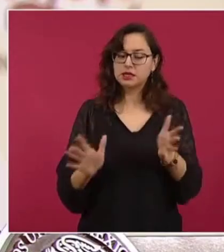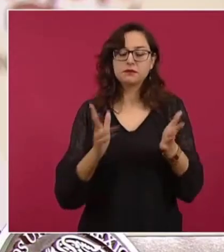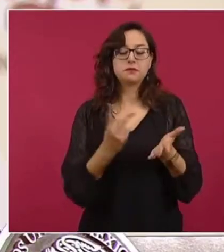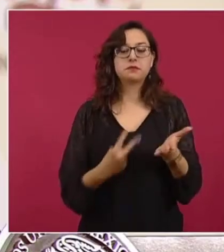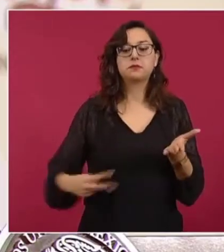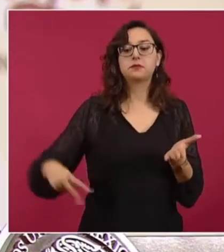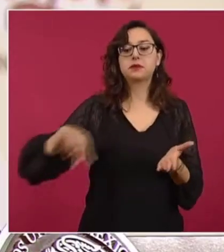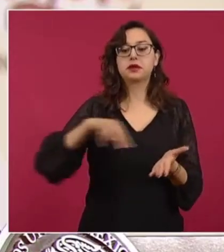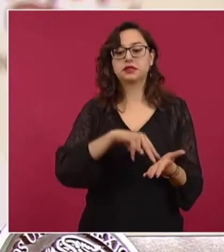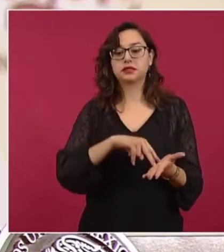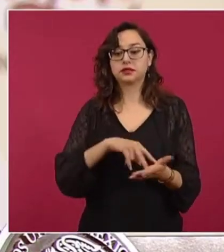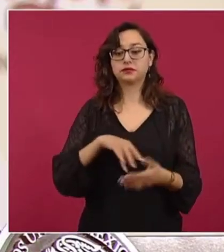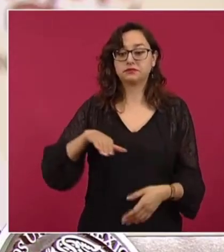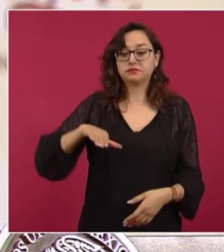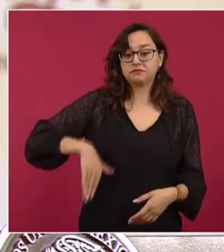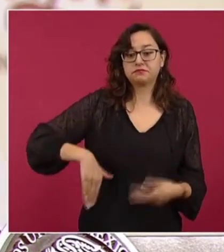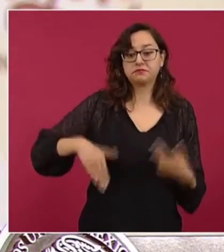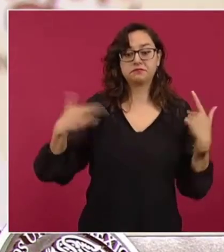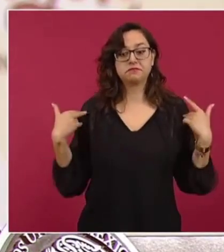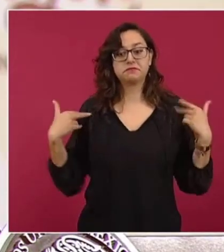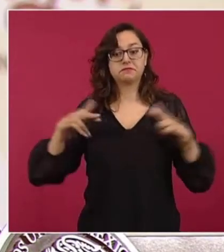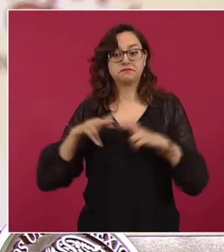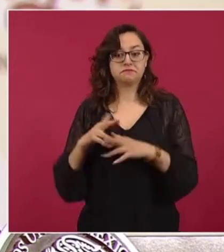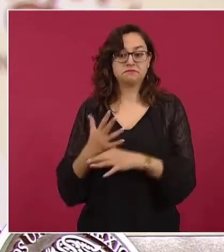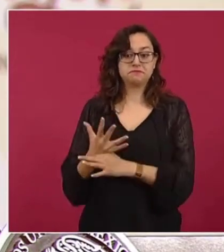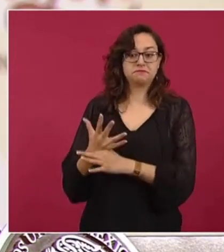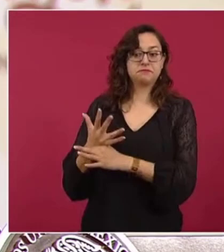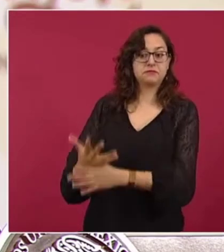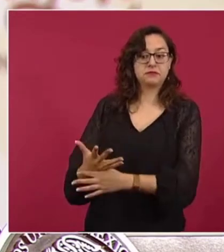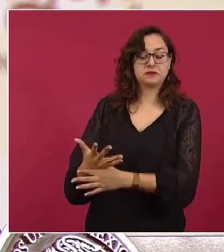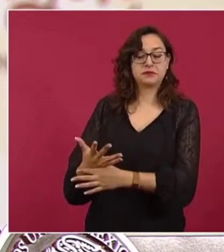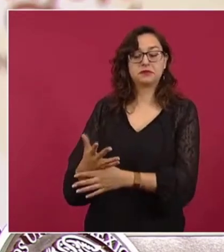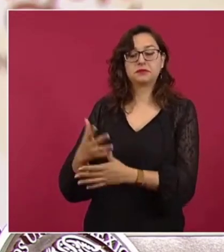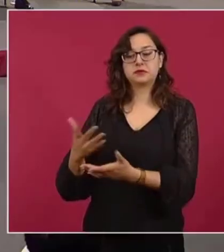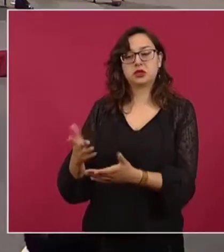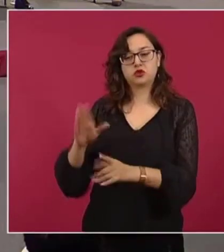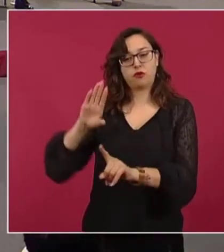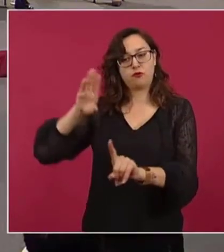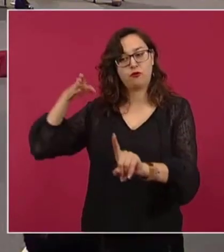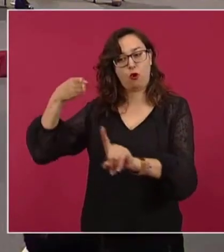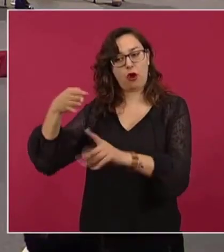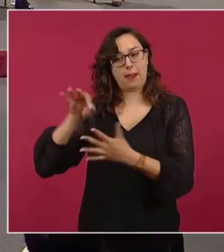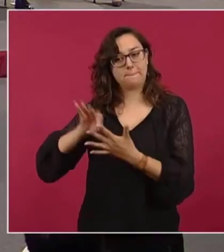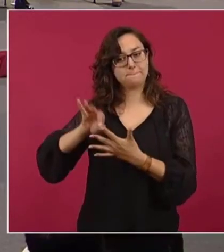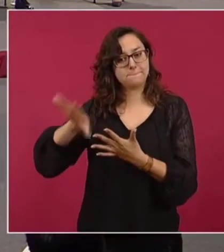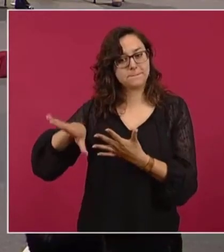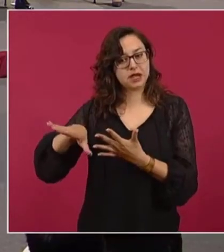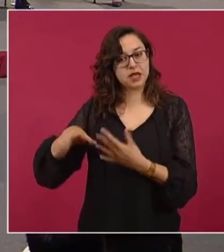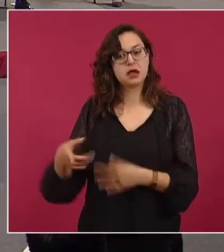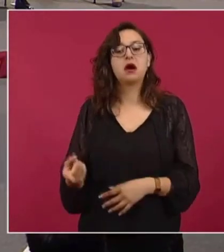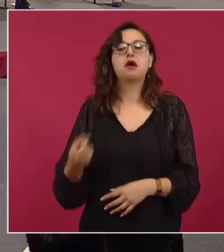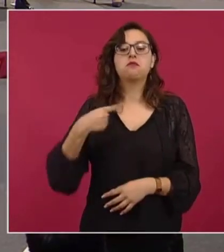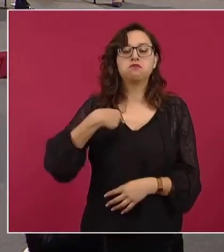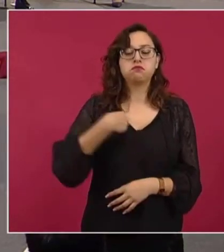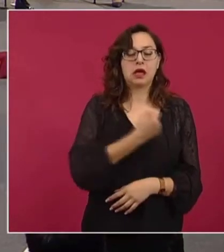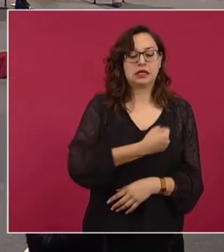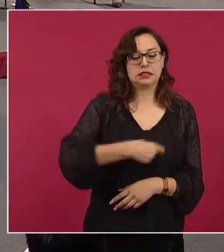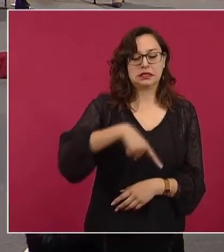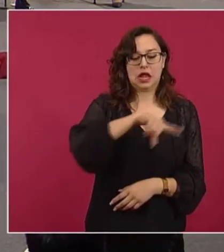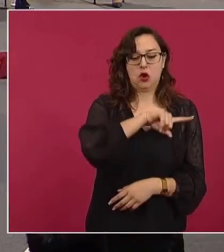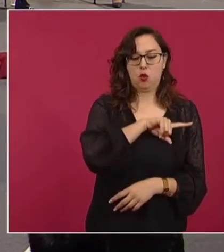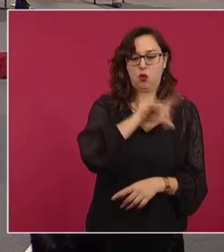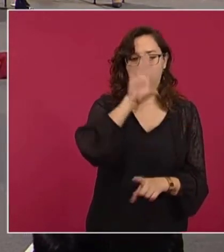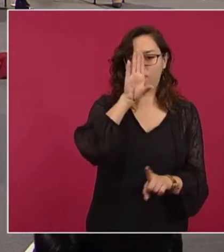la maestra desde la perspectiva pedagógica, pero también desde la perspectiva de salud. El desarrollo